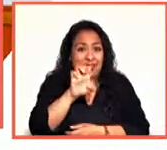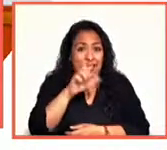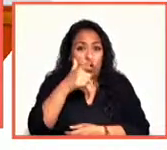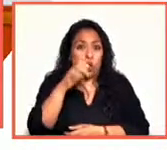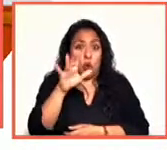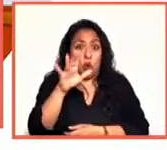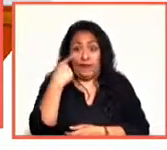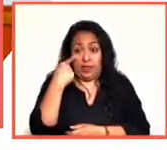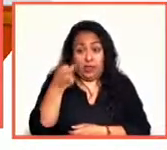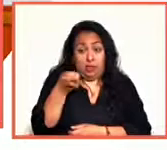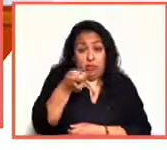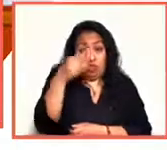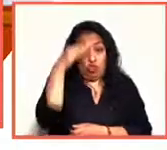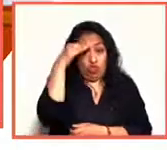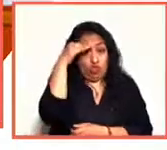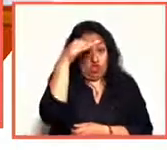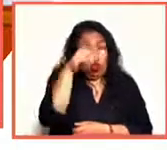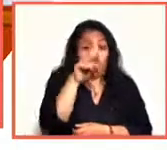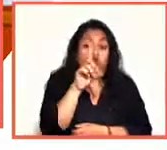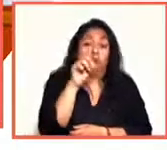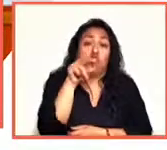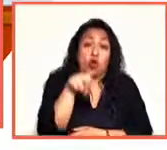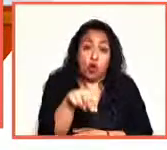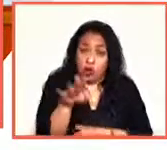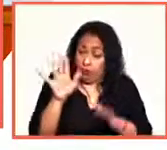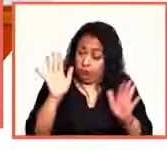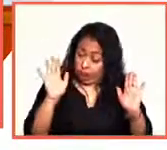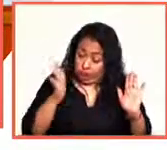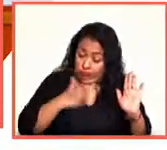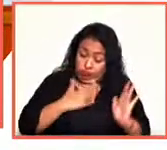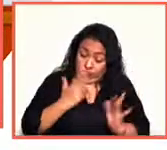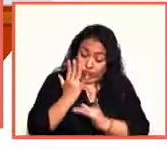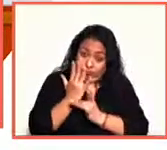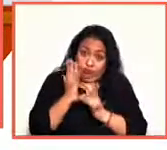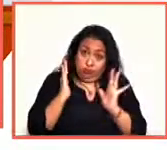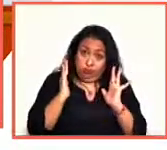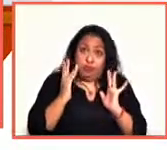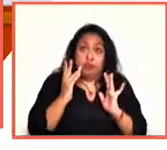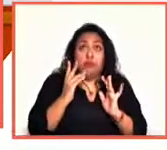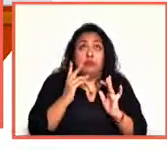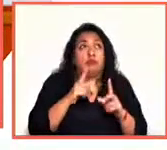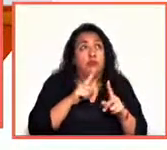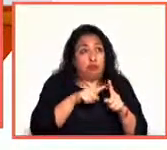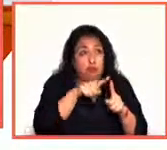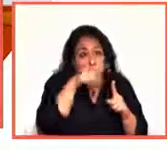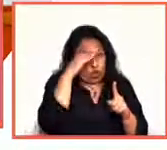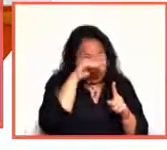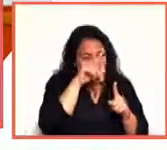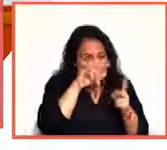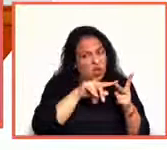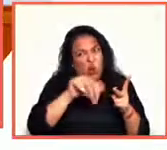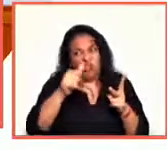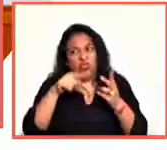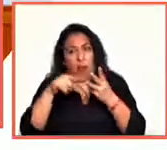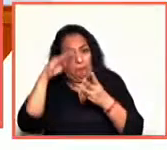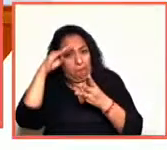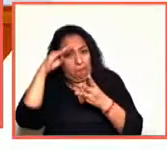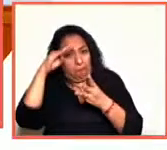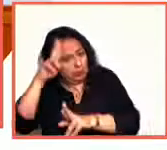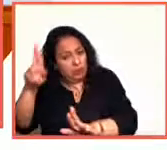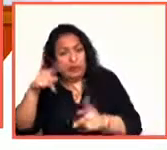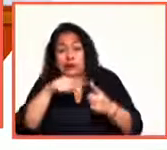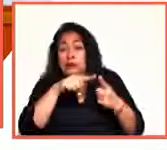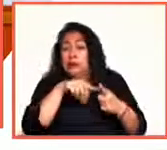más para Don Luis, ¿eh? Y creo que para uno o dos personas más es mi poeta